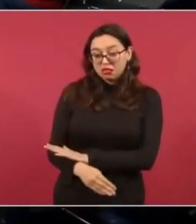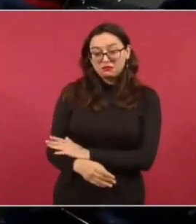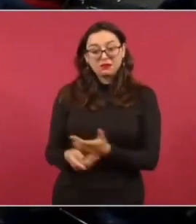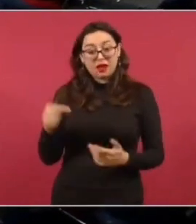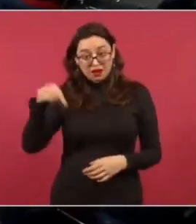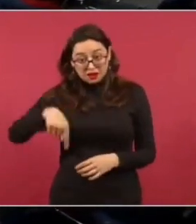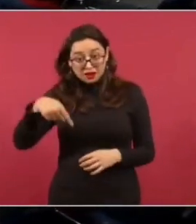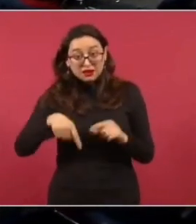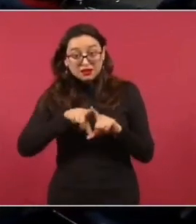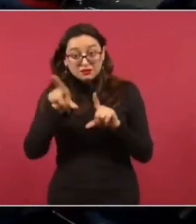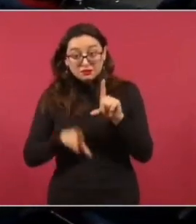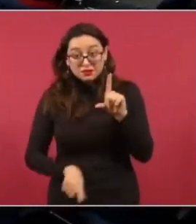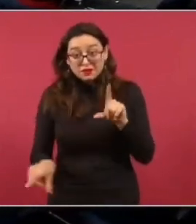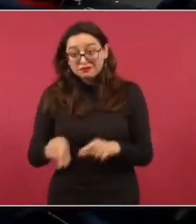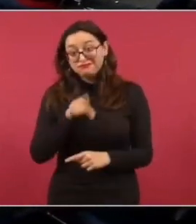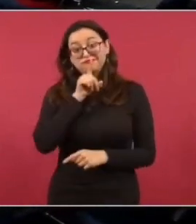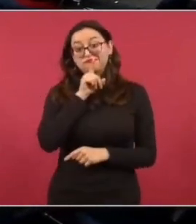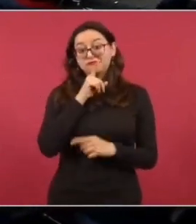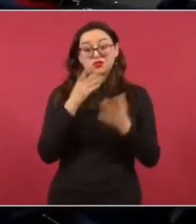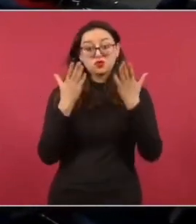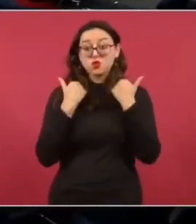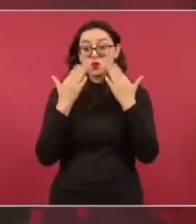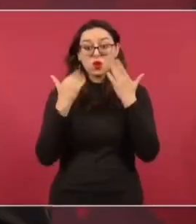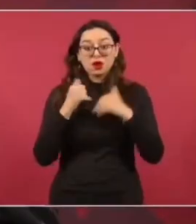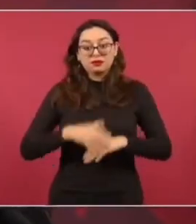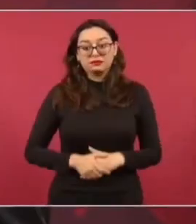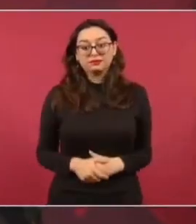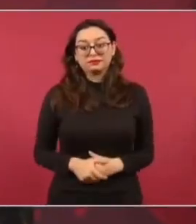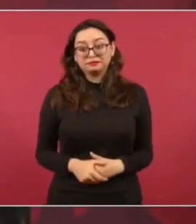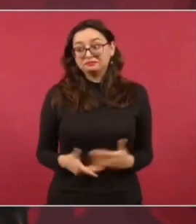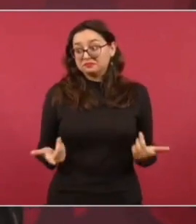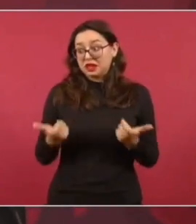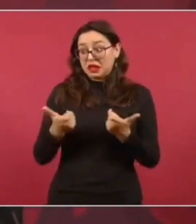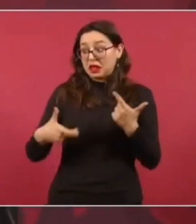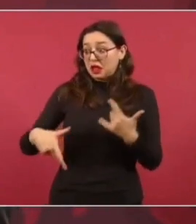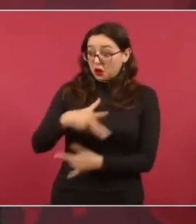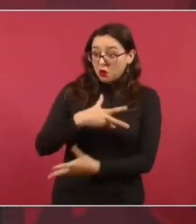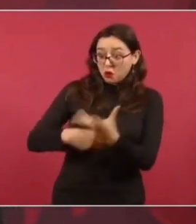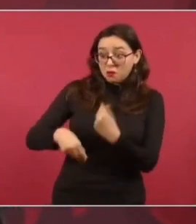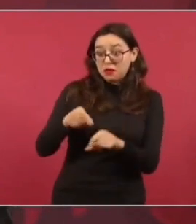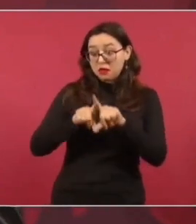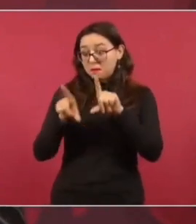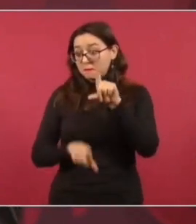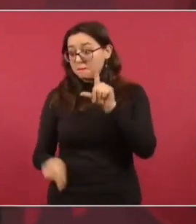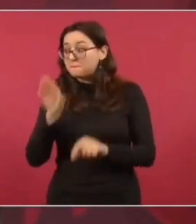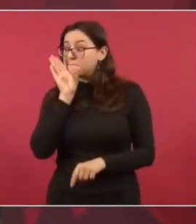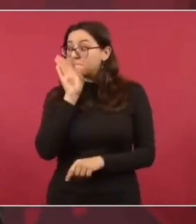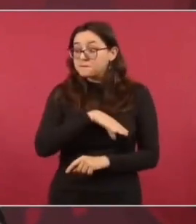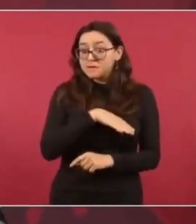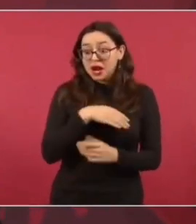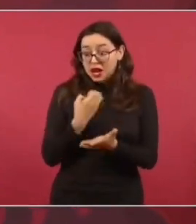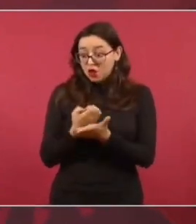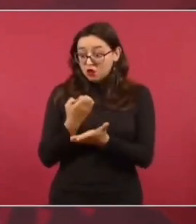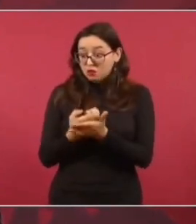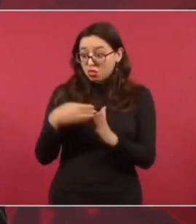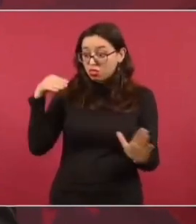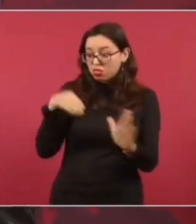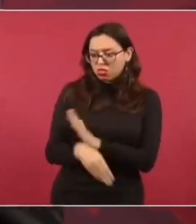Está mal a lo mejor para Loret, porque ya no recibe el chayote